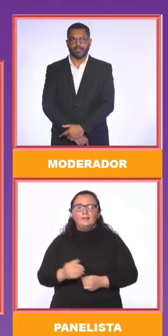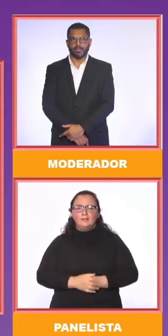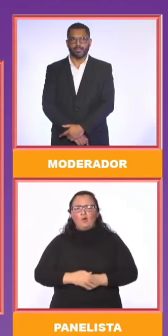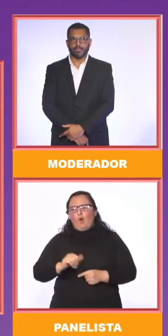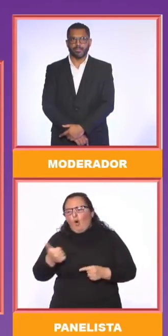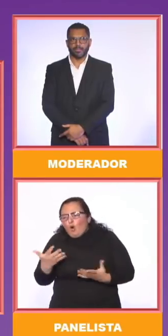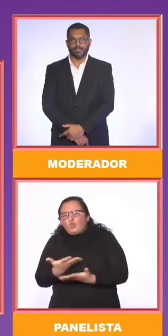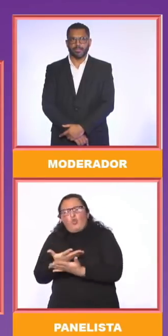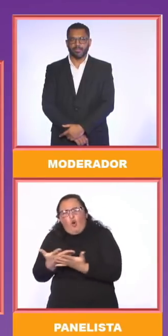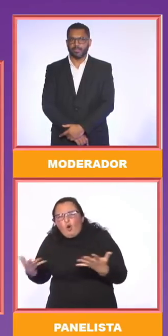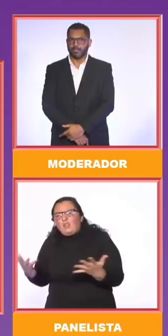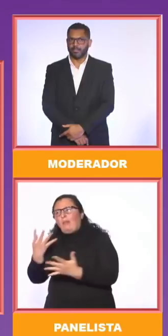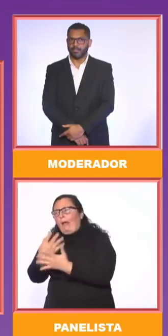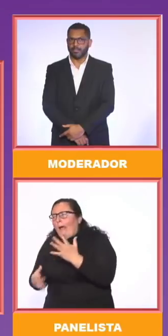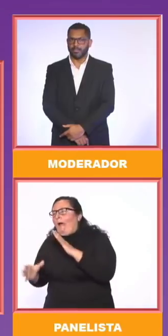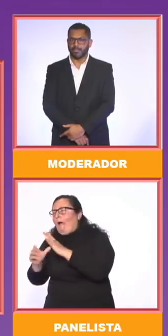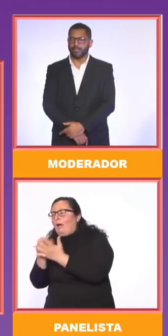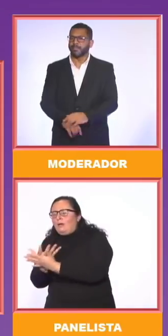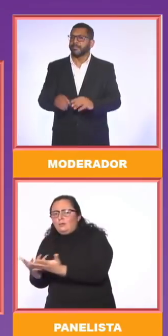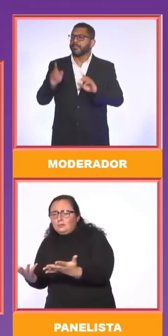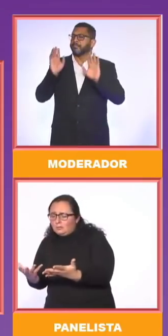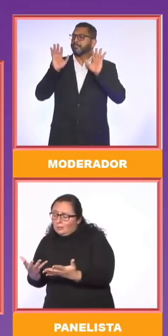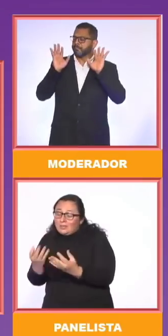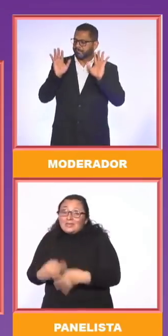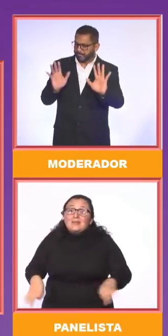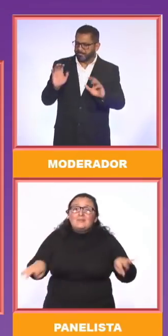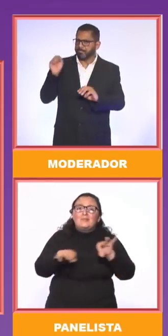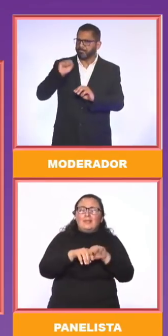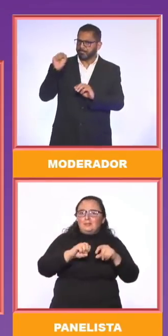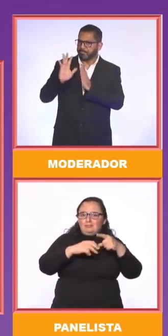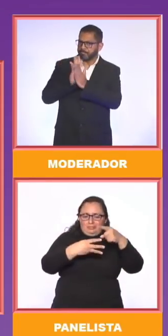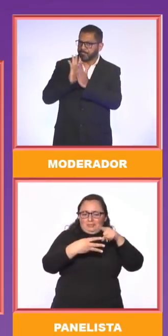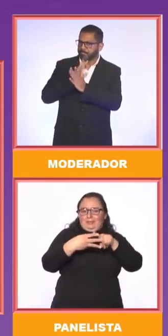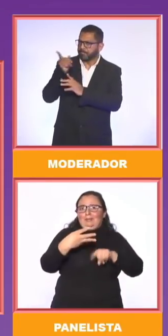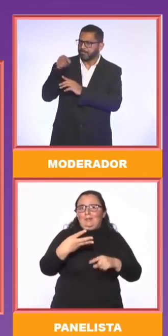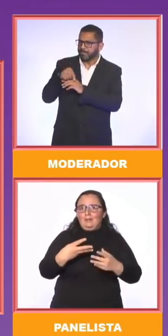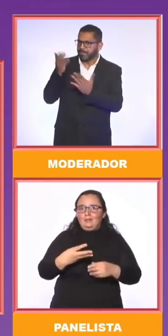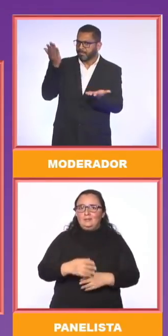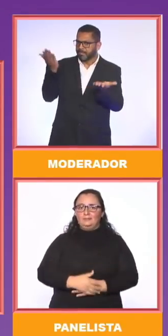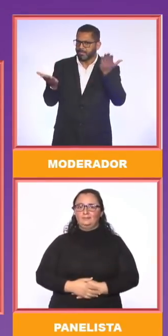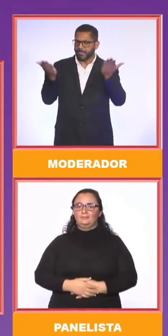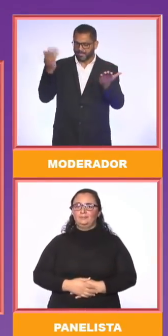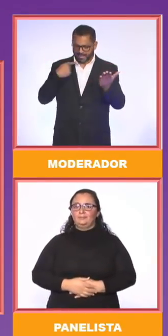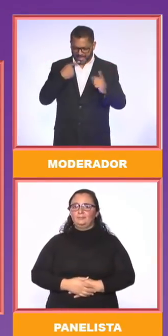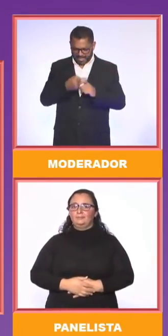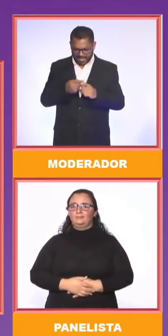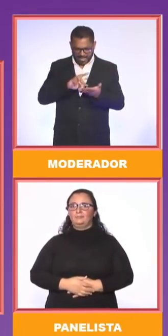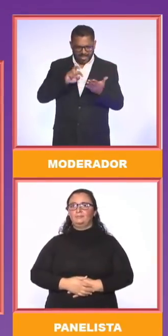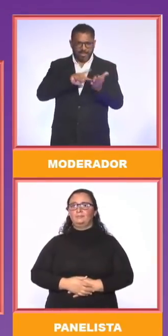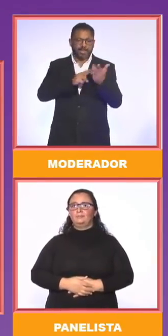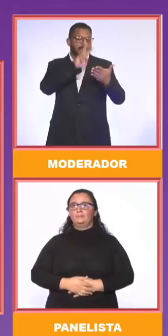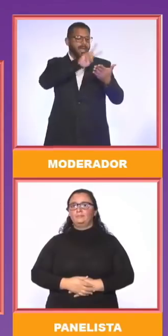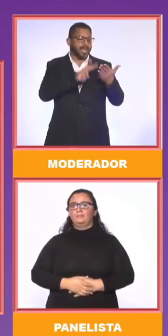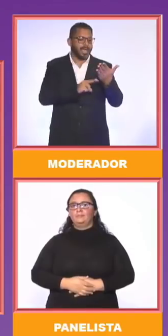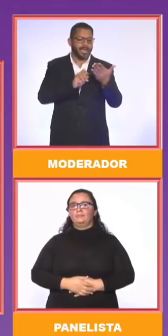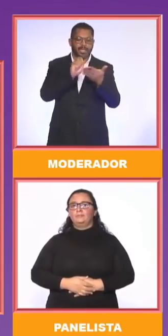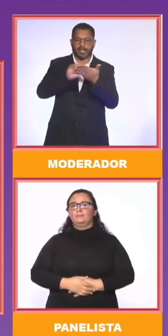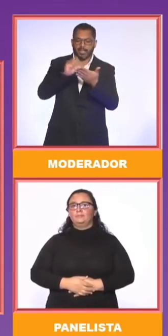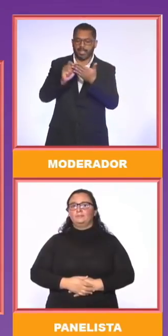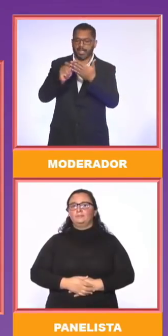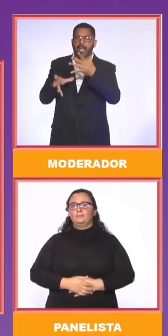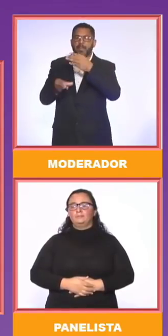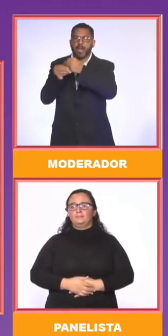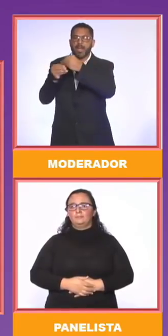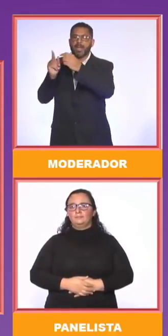prioridades. Pero no se logra. Mire cómo contrasta con... ¿Cómo es que le dicen a uno leer, escribir, sumar y